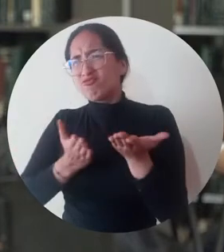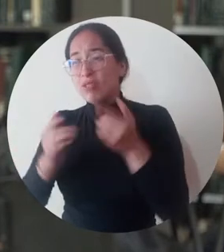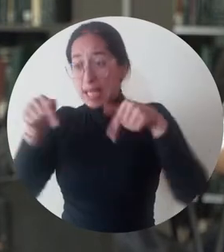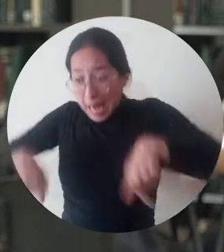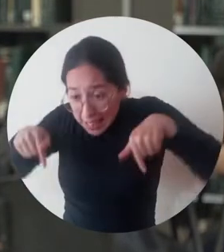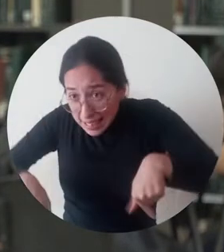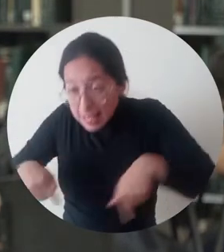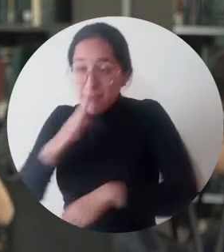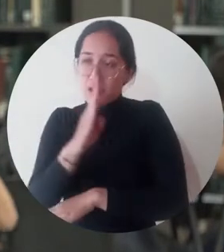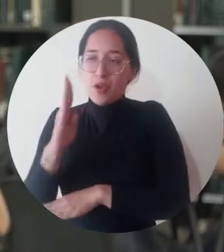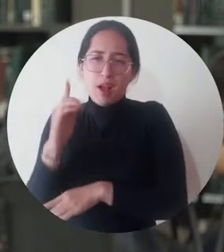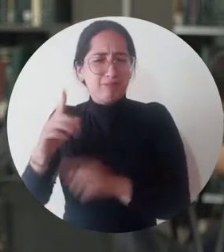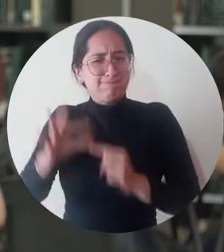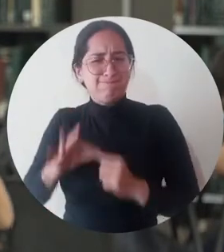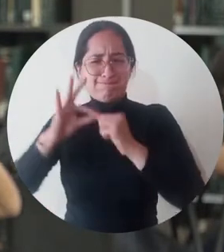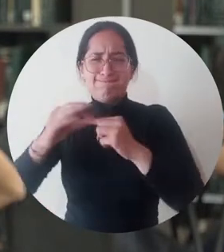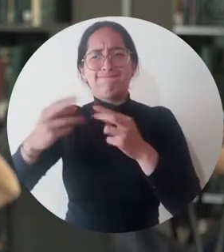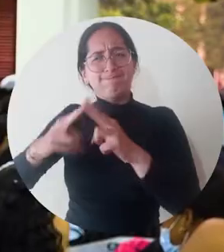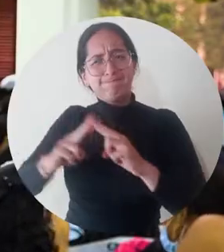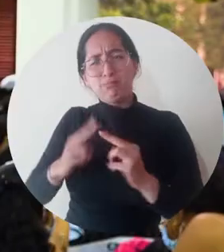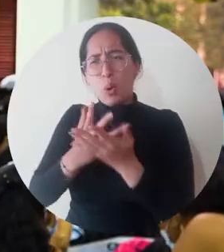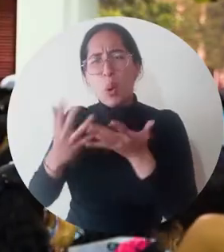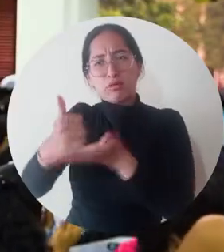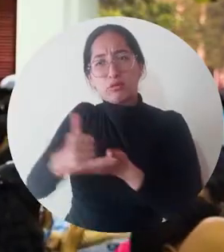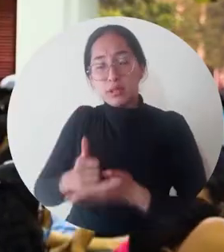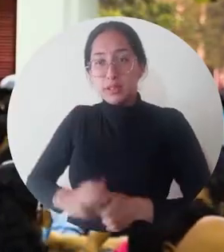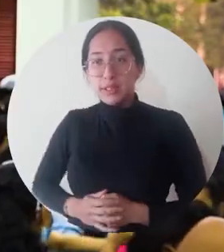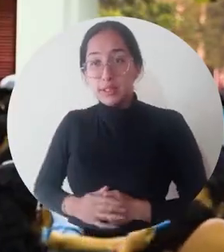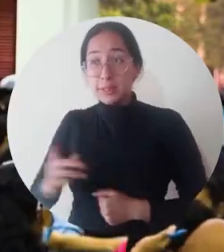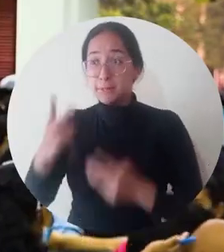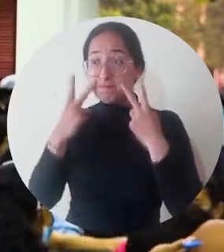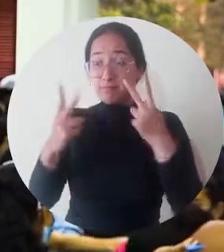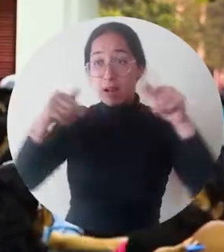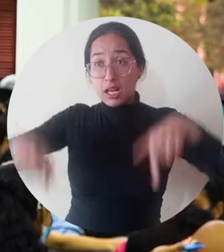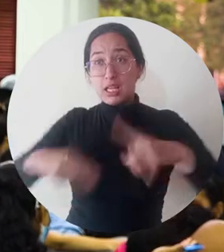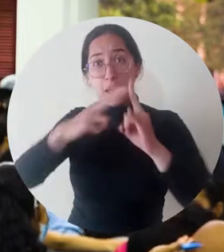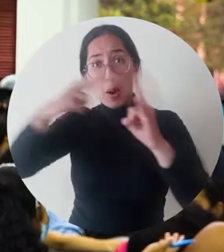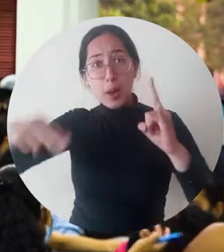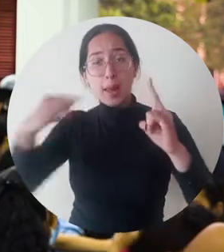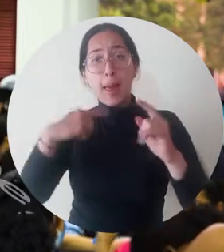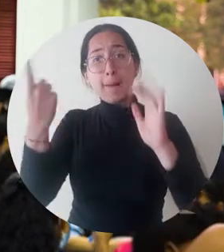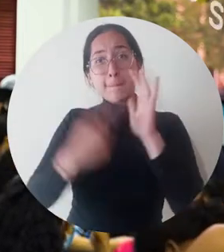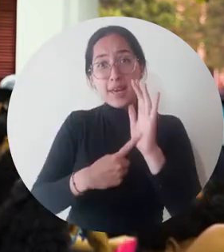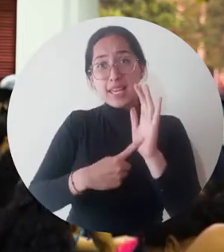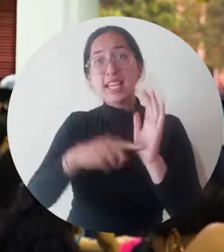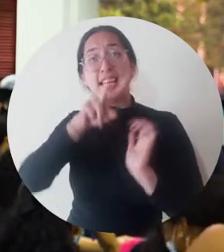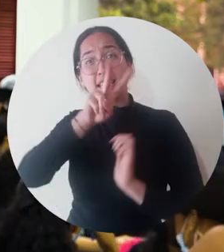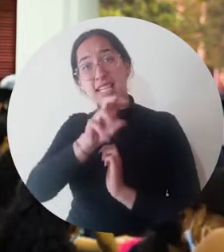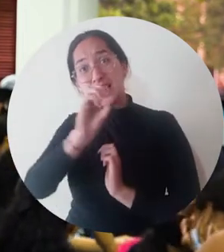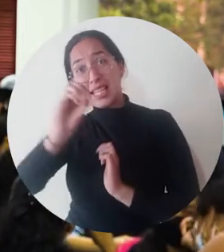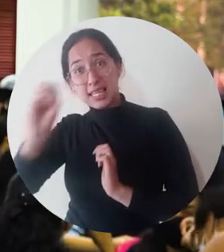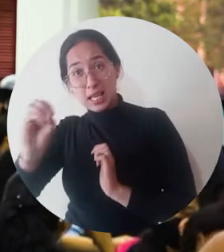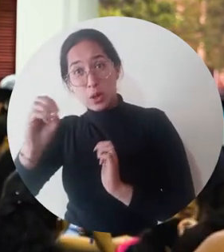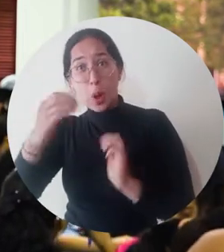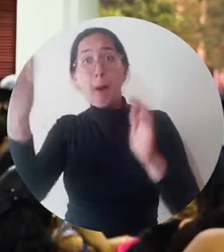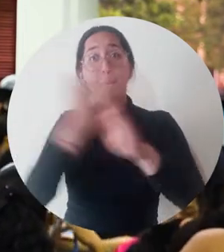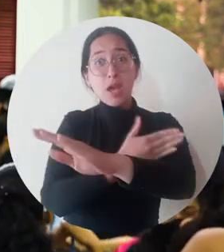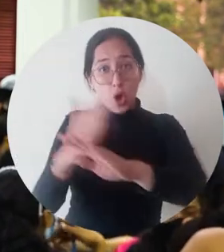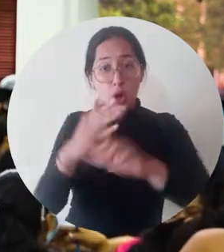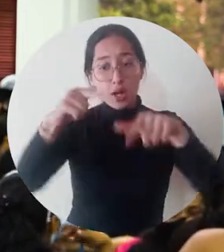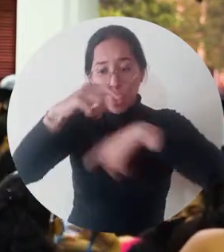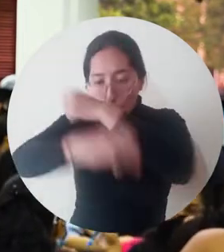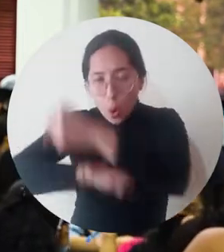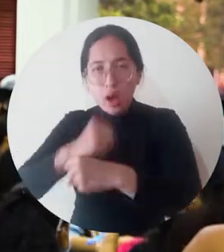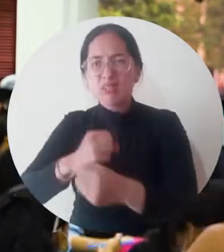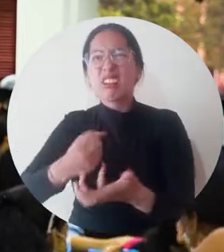aquí en la universidad y aquí en la biblioteca como tal. Todos estos son recursos donde la universidad invierte cerca de 1.700 millones de pesos